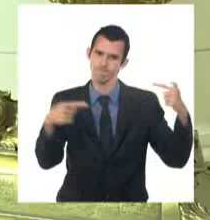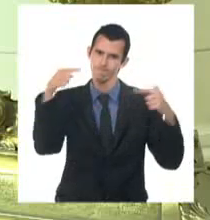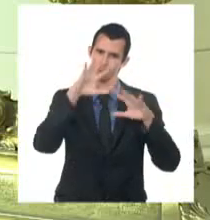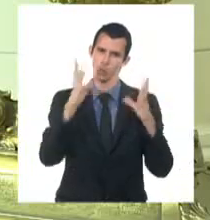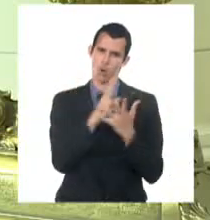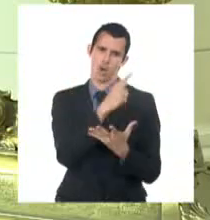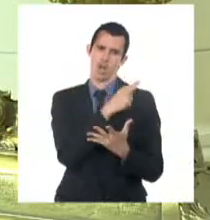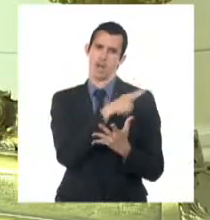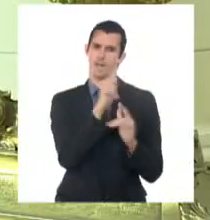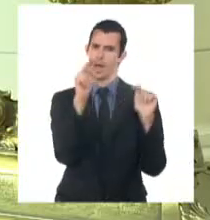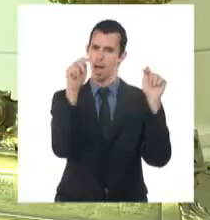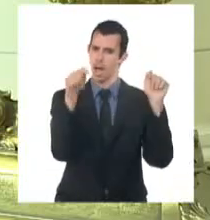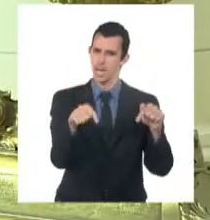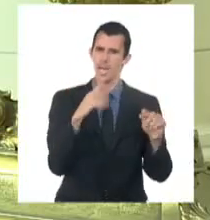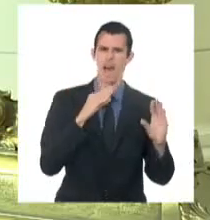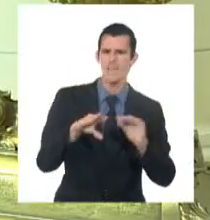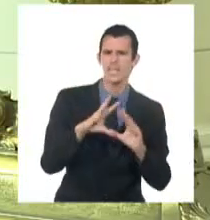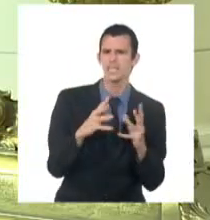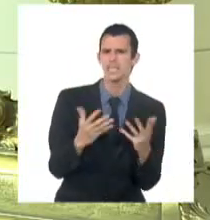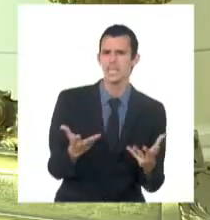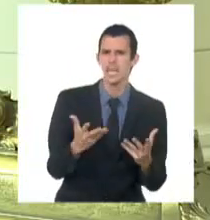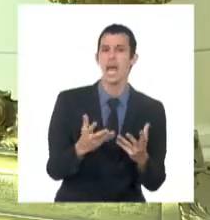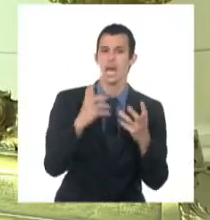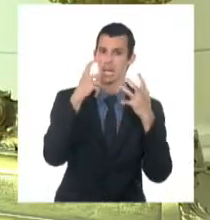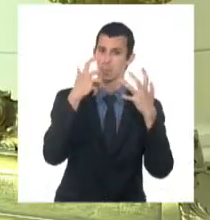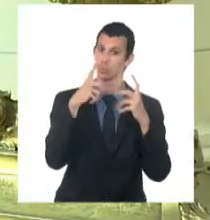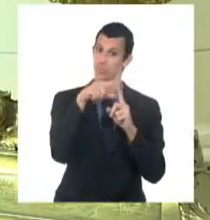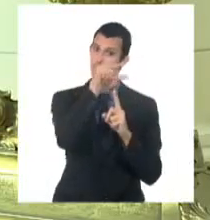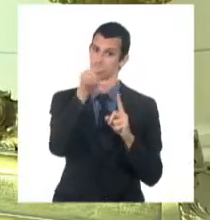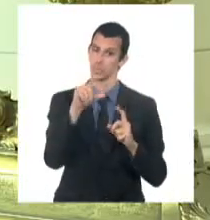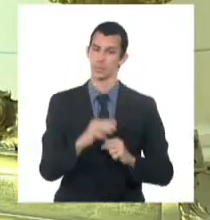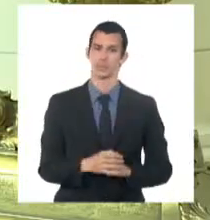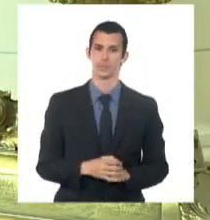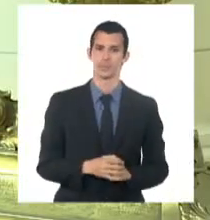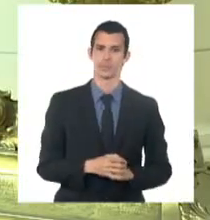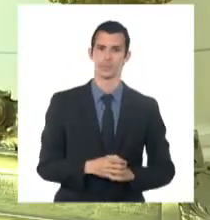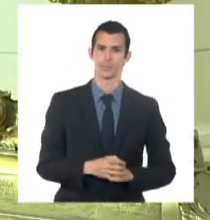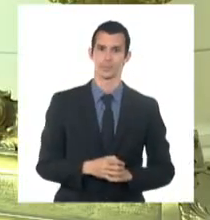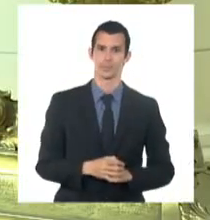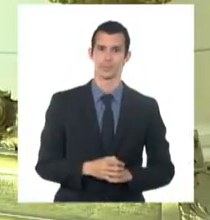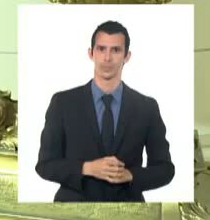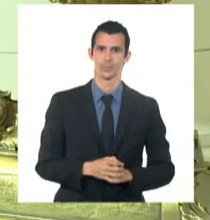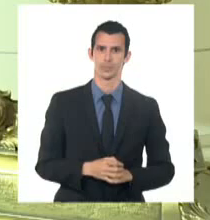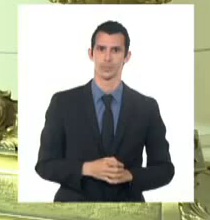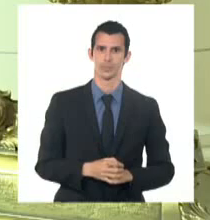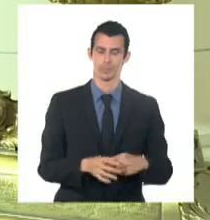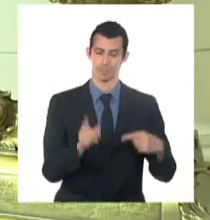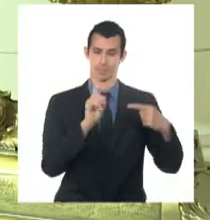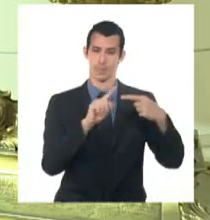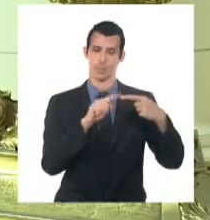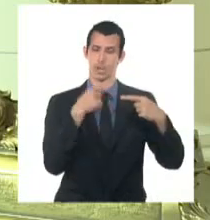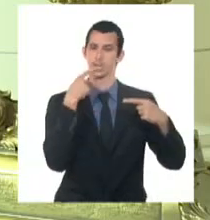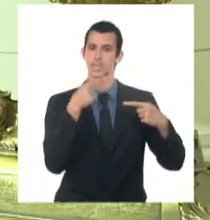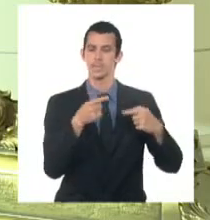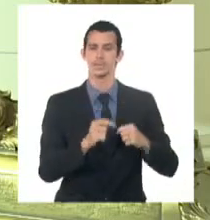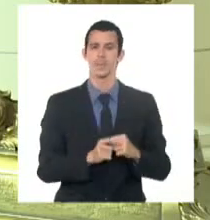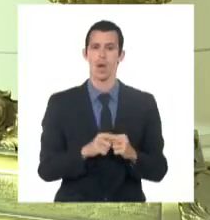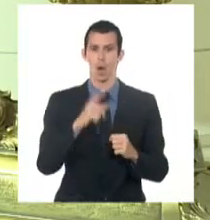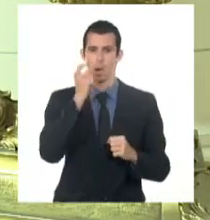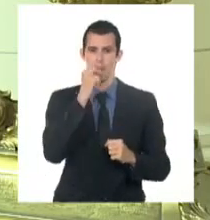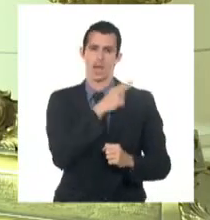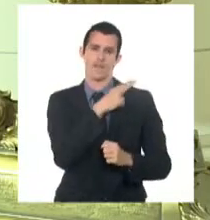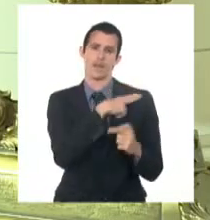temas vinculados con la vida del país. En el primer punto de la reunión, el presidente del Tribunal Supremo, Rubén